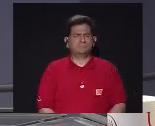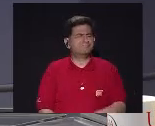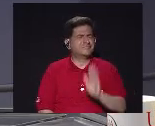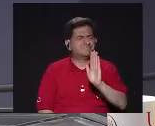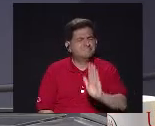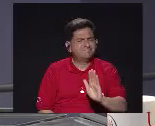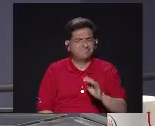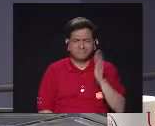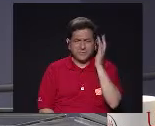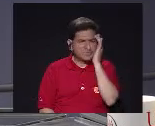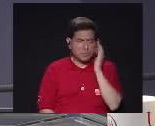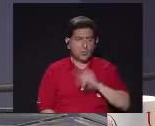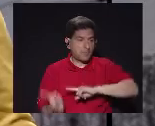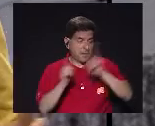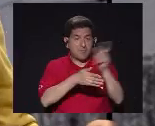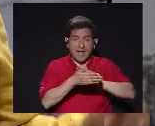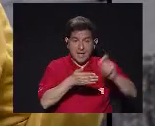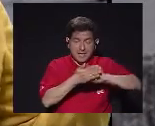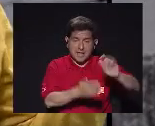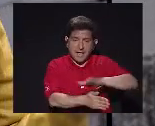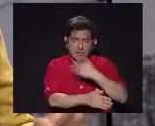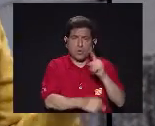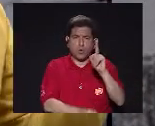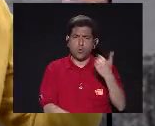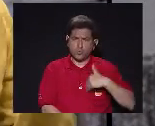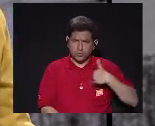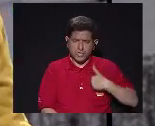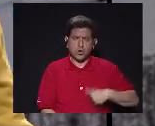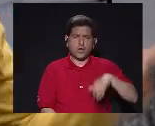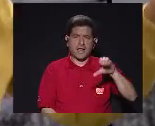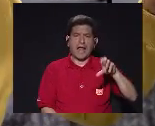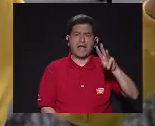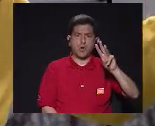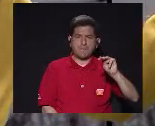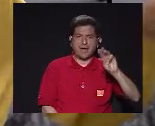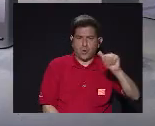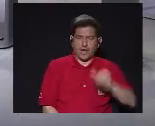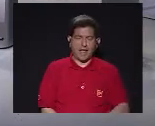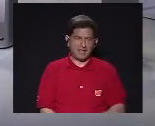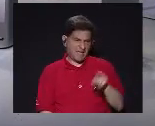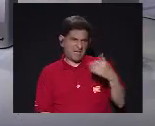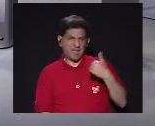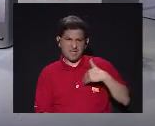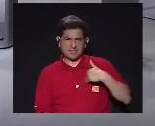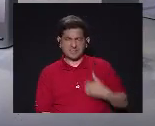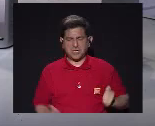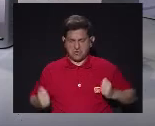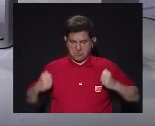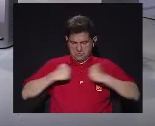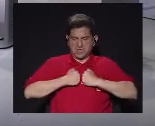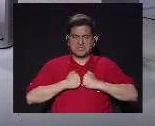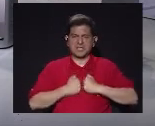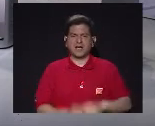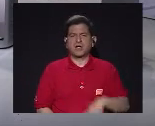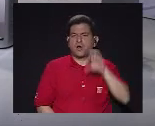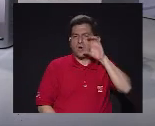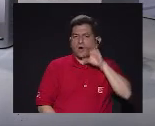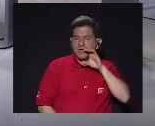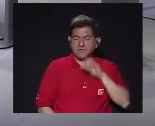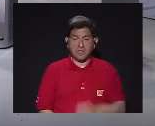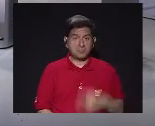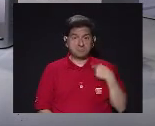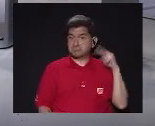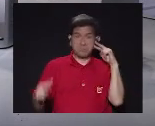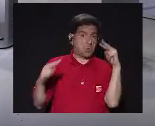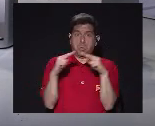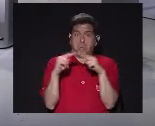preocupe Váyase a la escuela De música Y hable con un señor Que se llama Carlos Magno Araya Que es ese señor Que está ahí De saco café ¿Verdad? Y yo no lo conocía